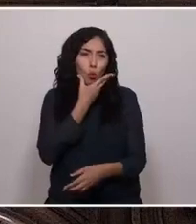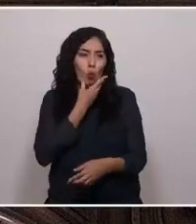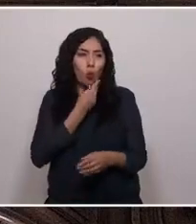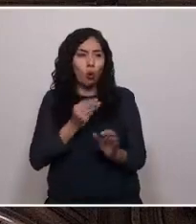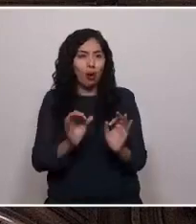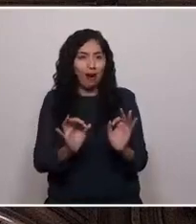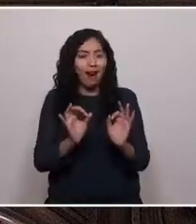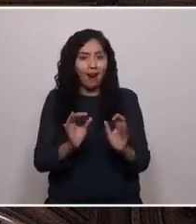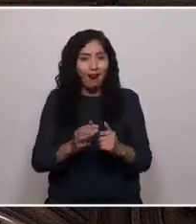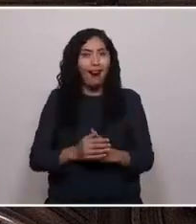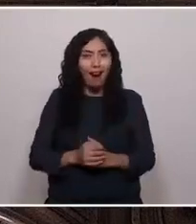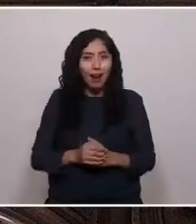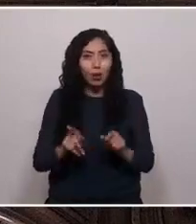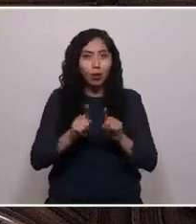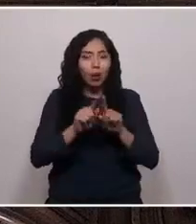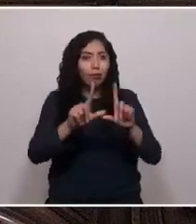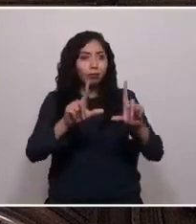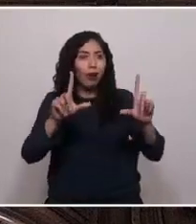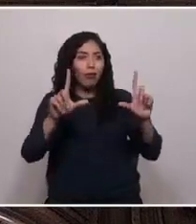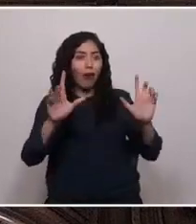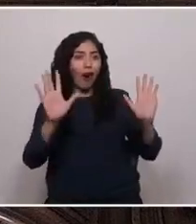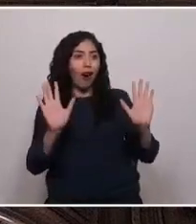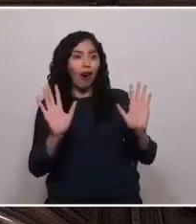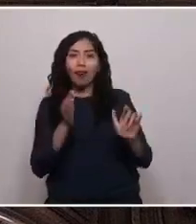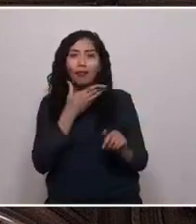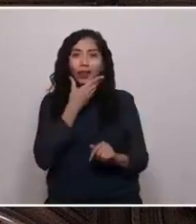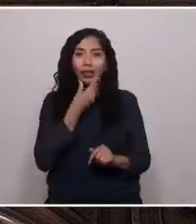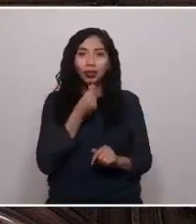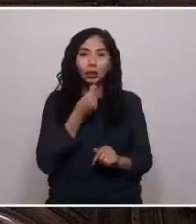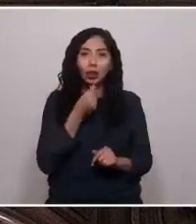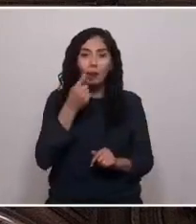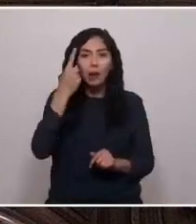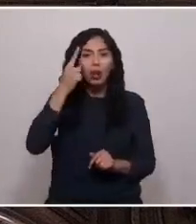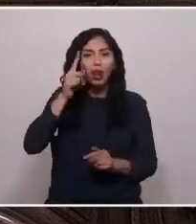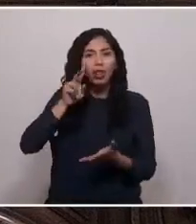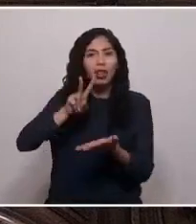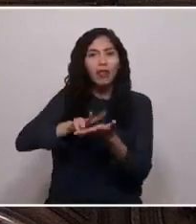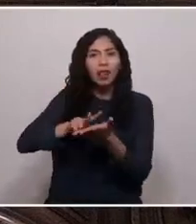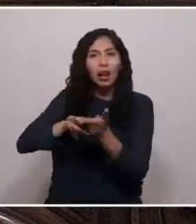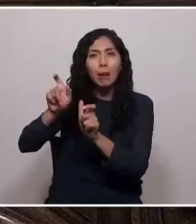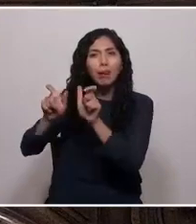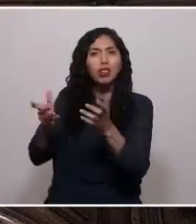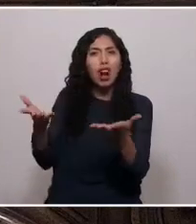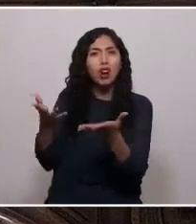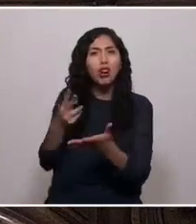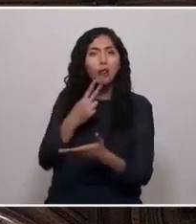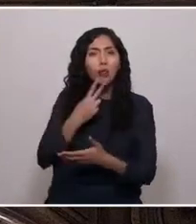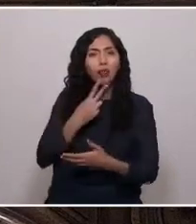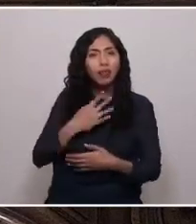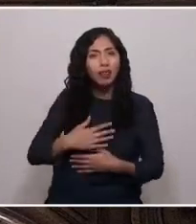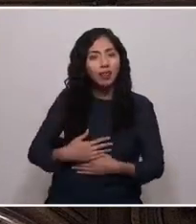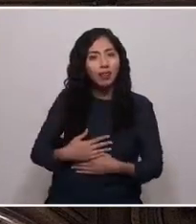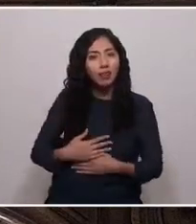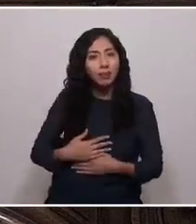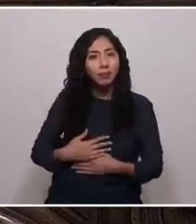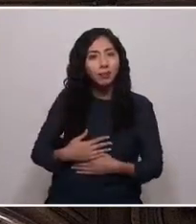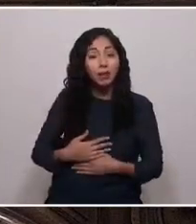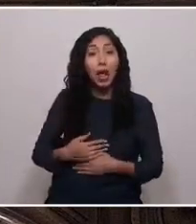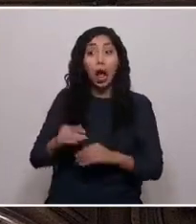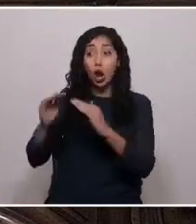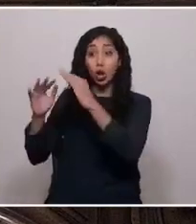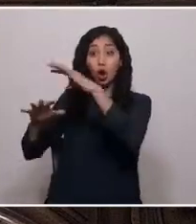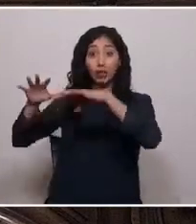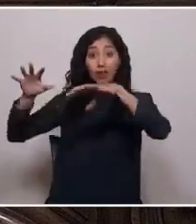parece postal. Pero ¿cómo vive realmente nuestra gente? En la cordillera, las comunidades